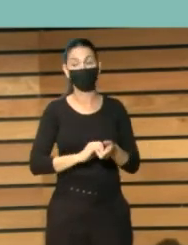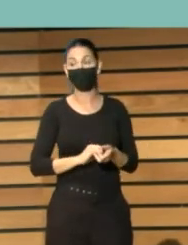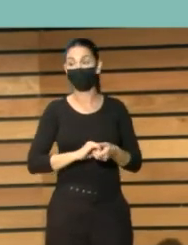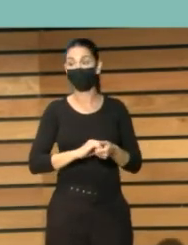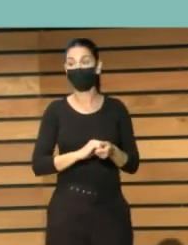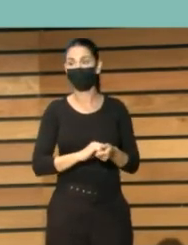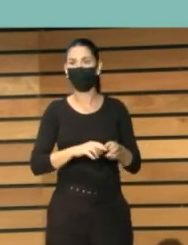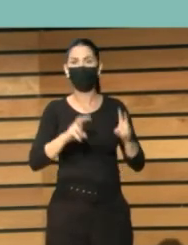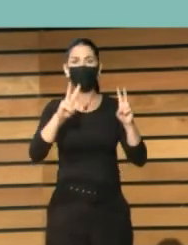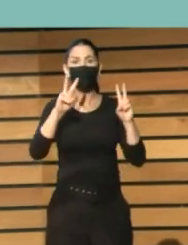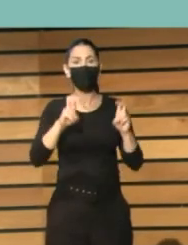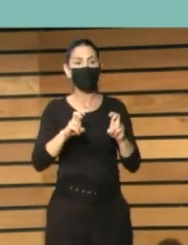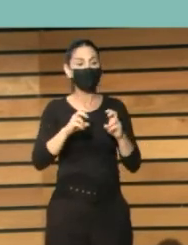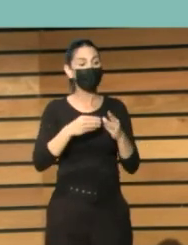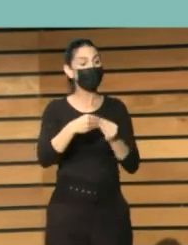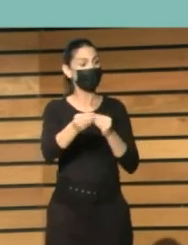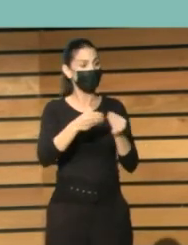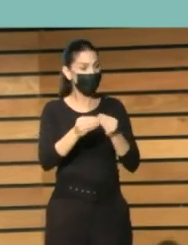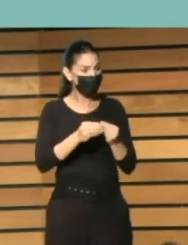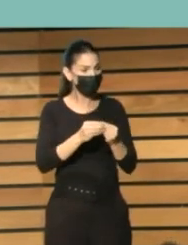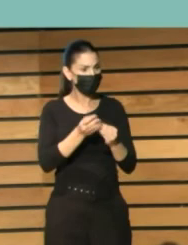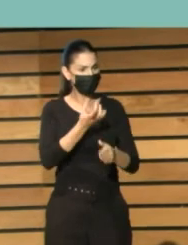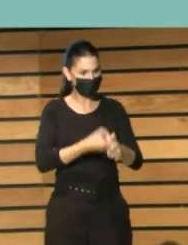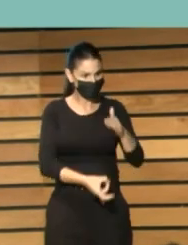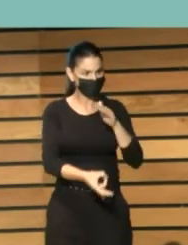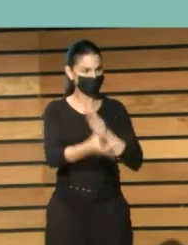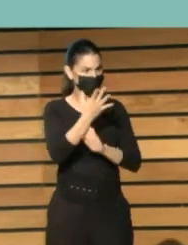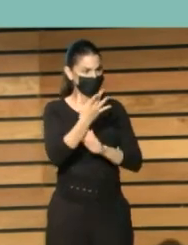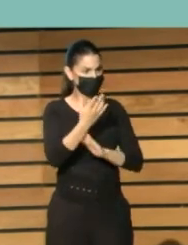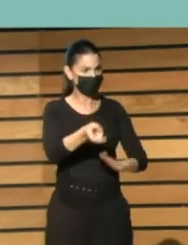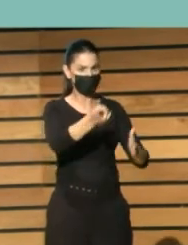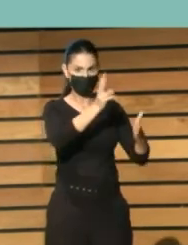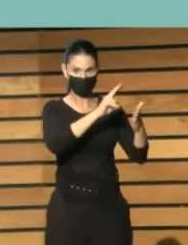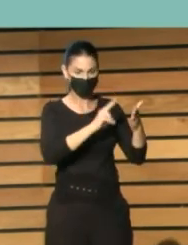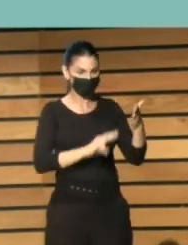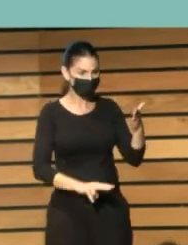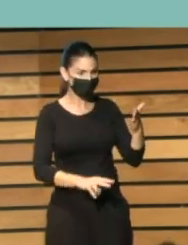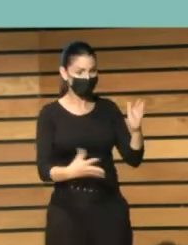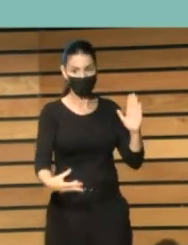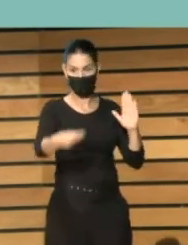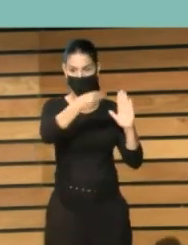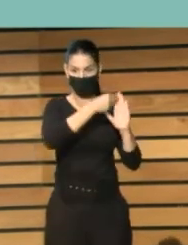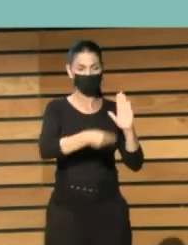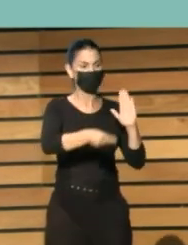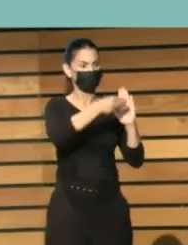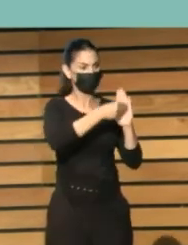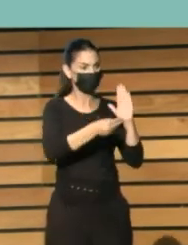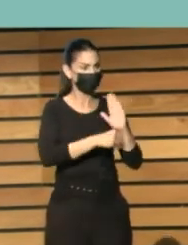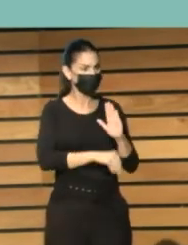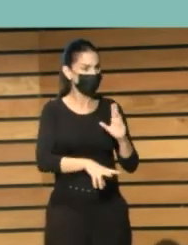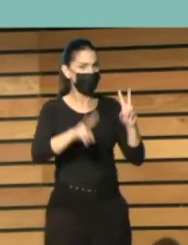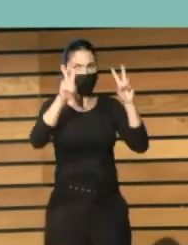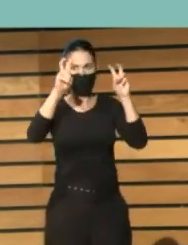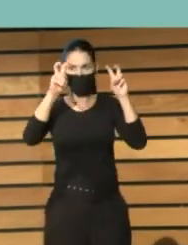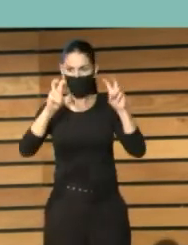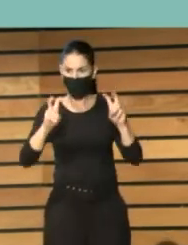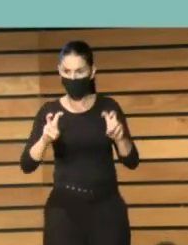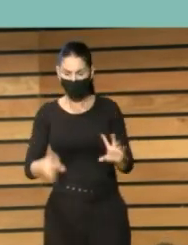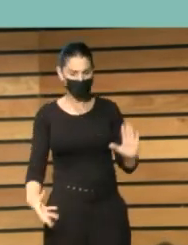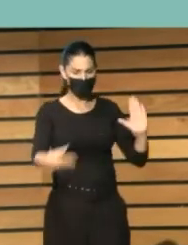El documento fue redactado, revisado, ampliado, se le metió muchas ilustraciones nuevas, por ejemplo,